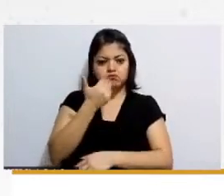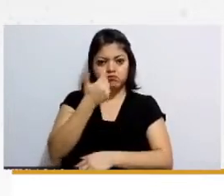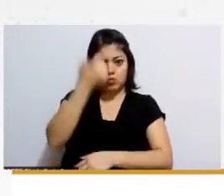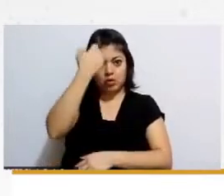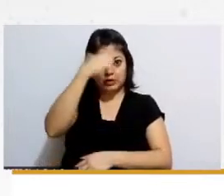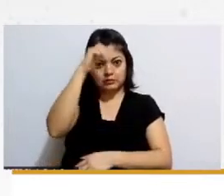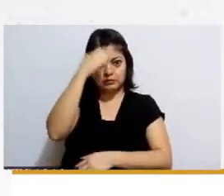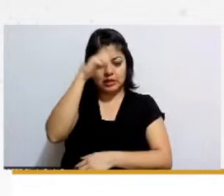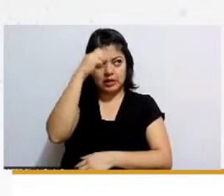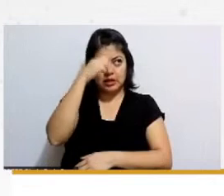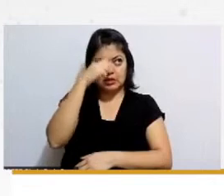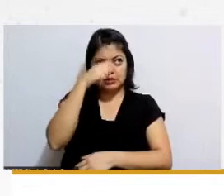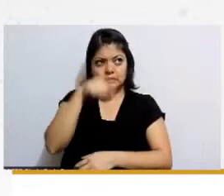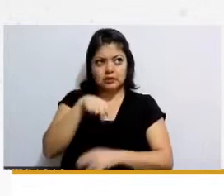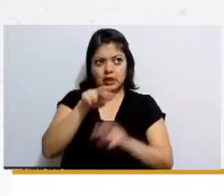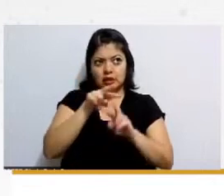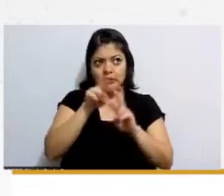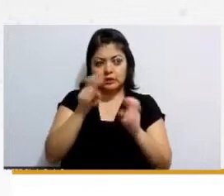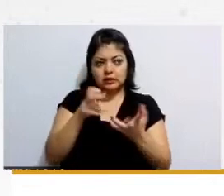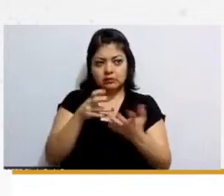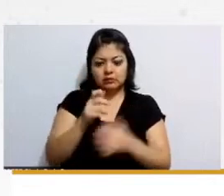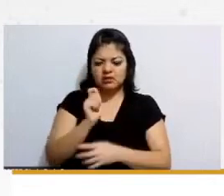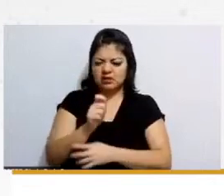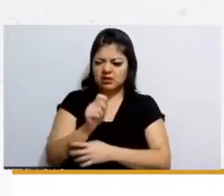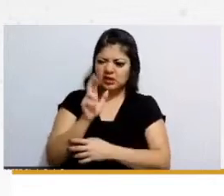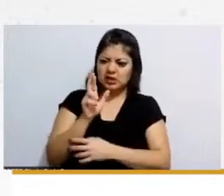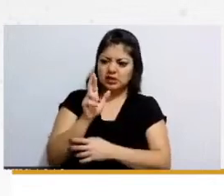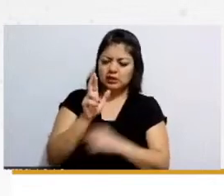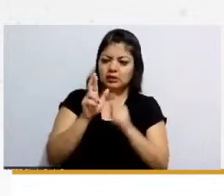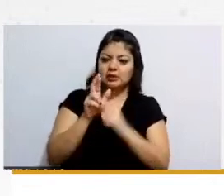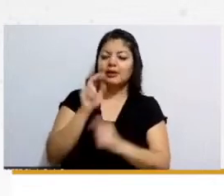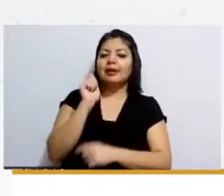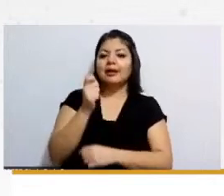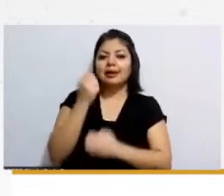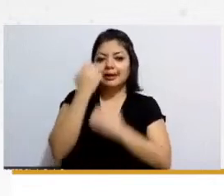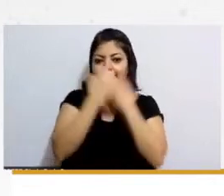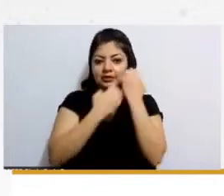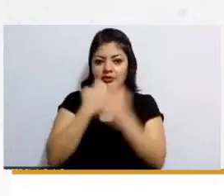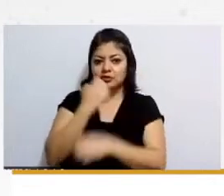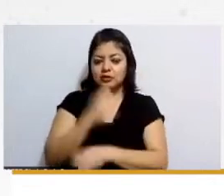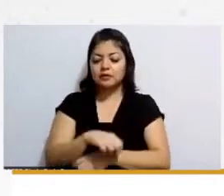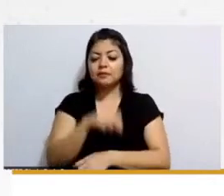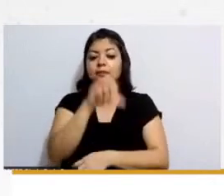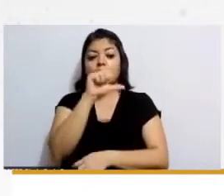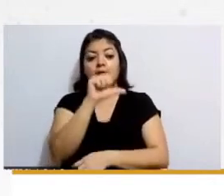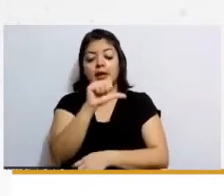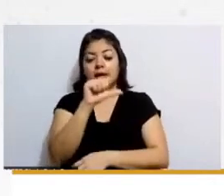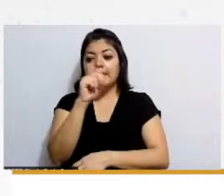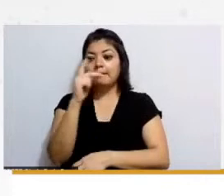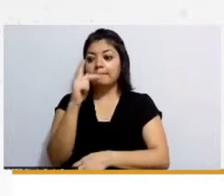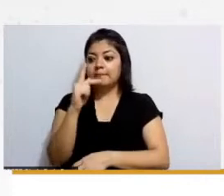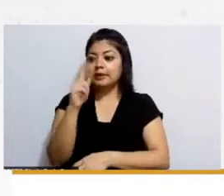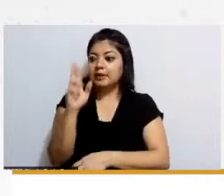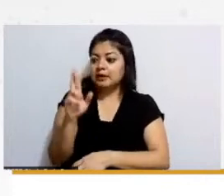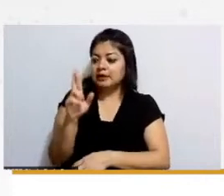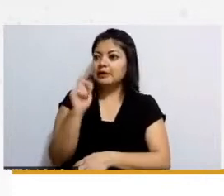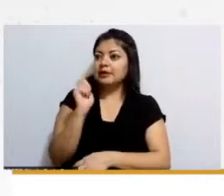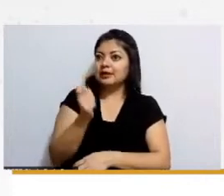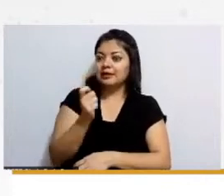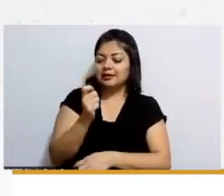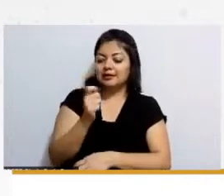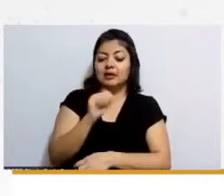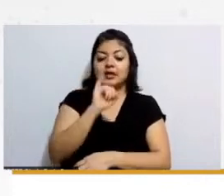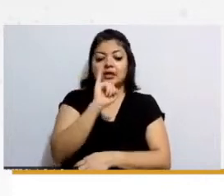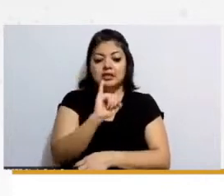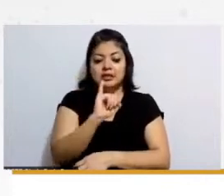pues bueno una AR pues es un amparo en revisión una AR es un amparo directo en revisión una I una acción